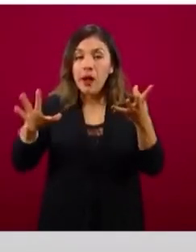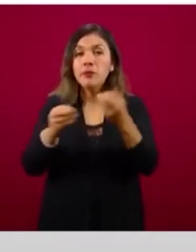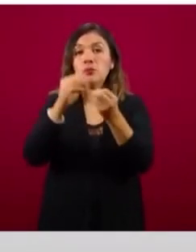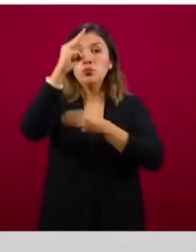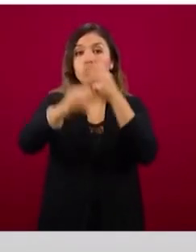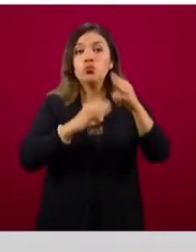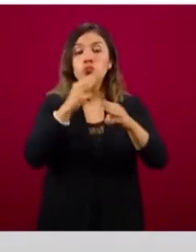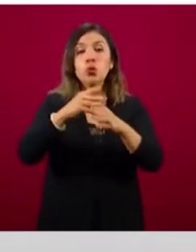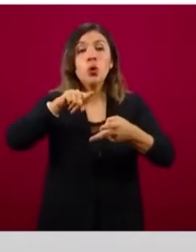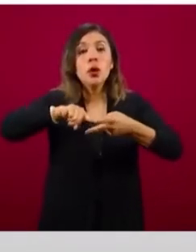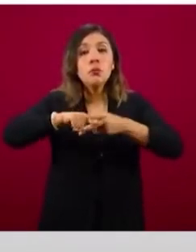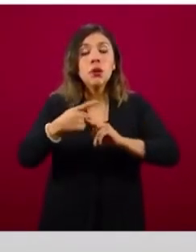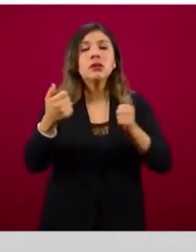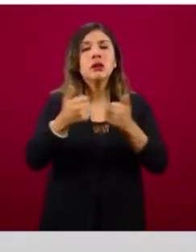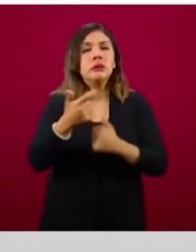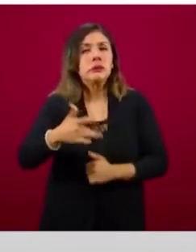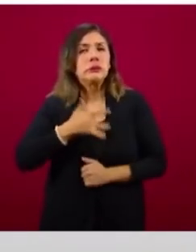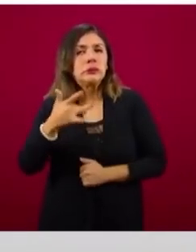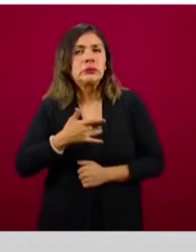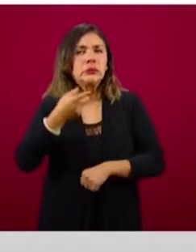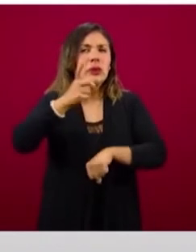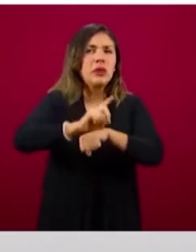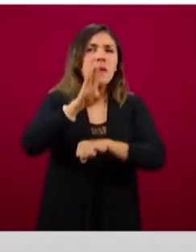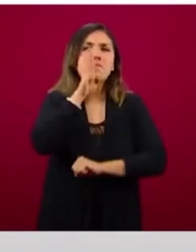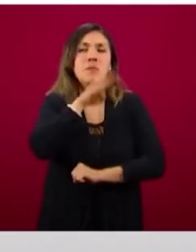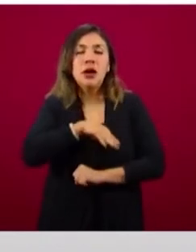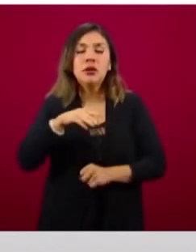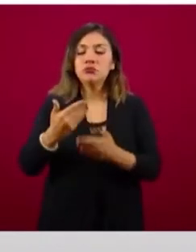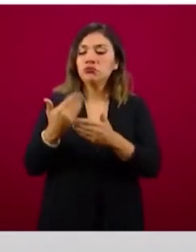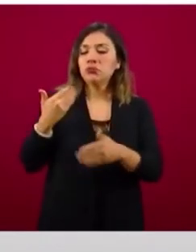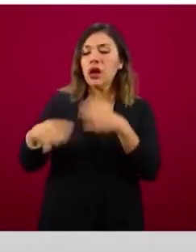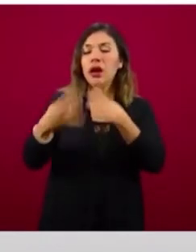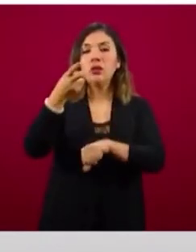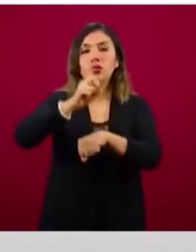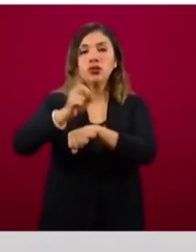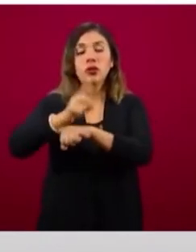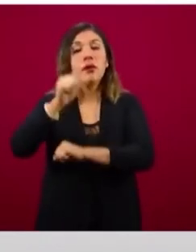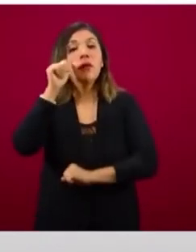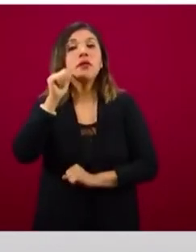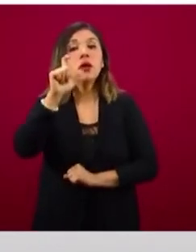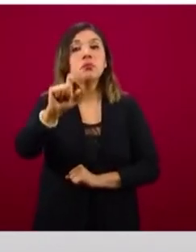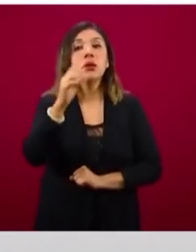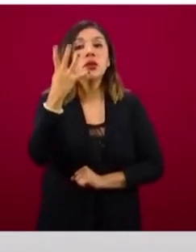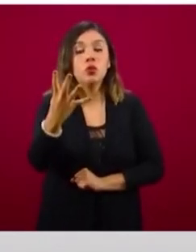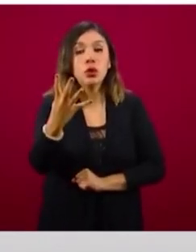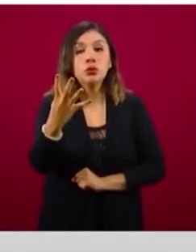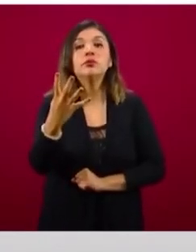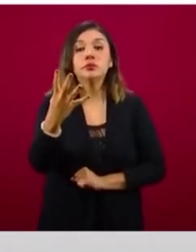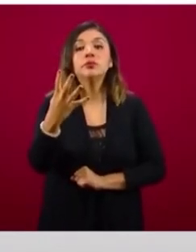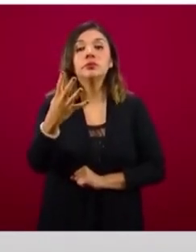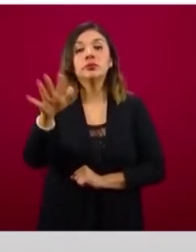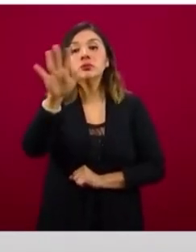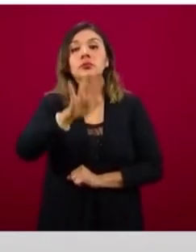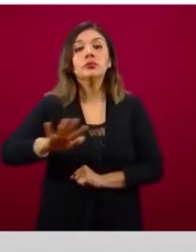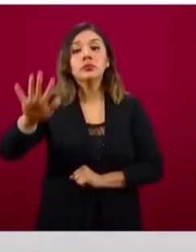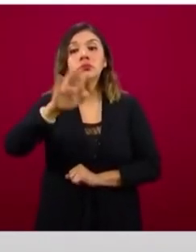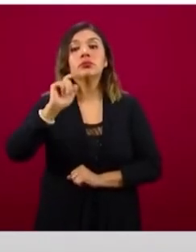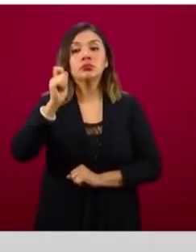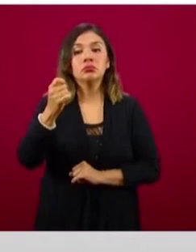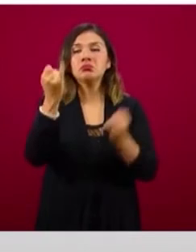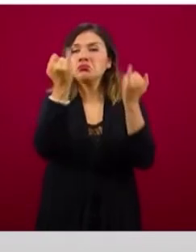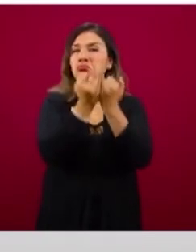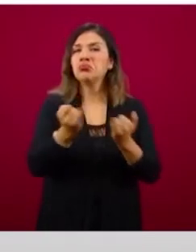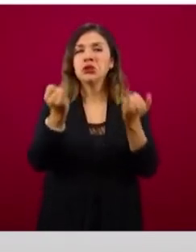que han iniciado con síntomas en los últimos 14 días. Ayer estaba en 24. Las proporciones de las regiones son bastante